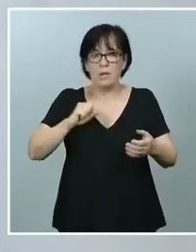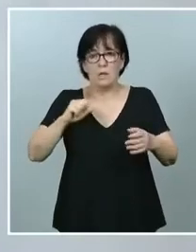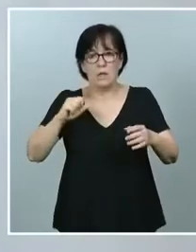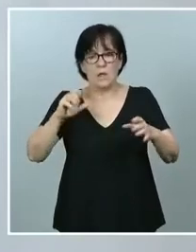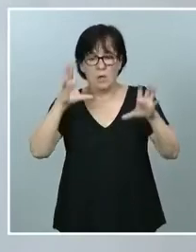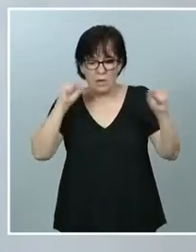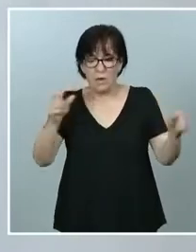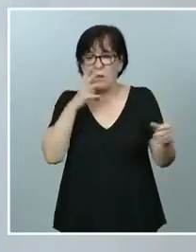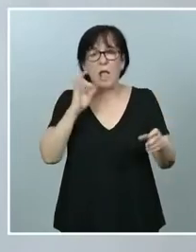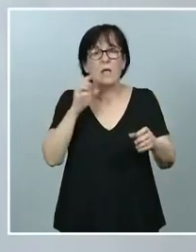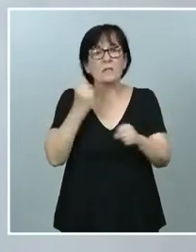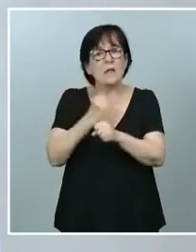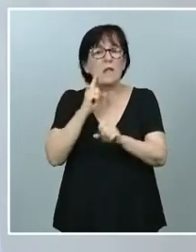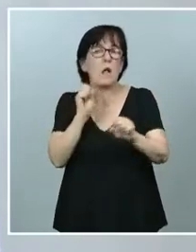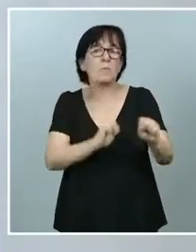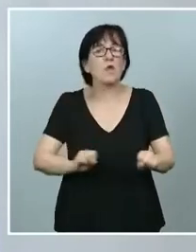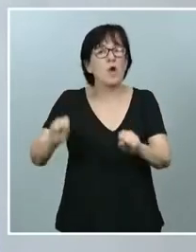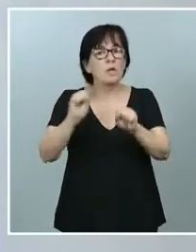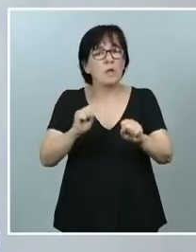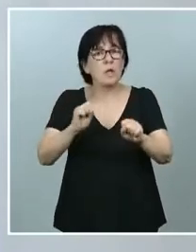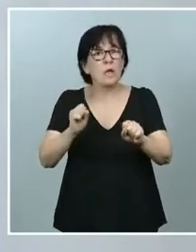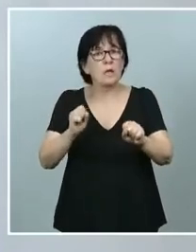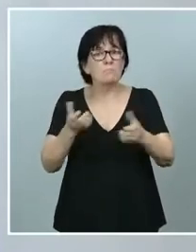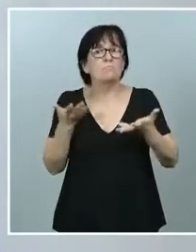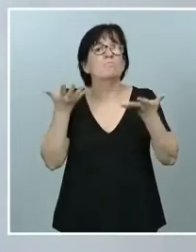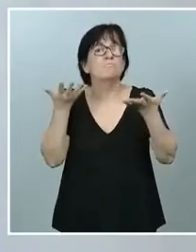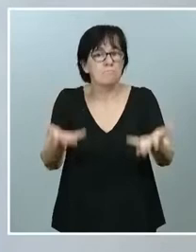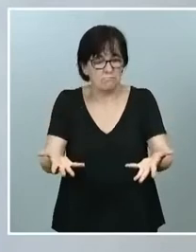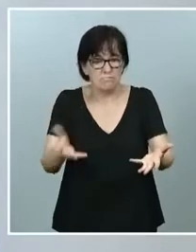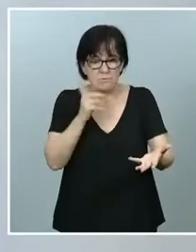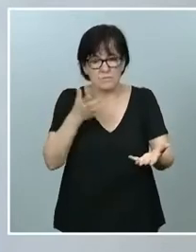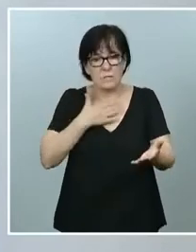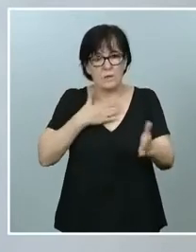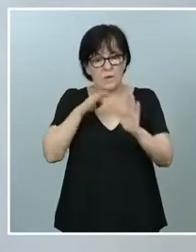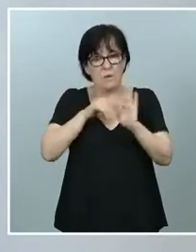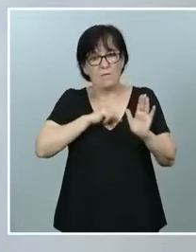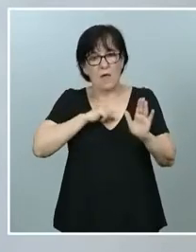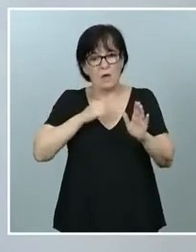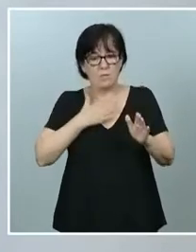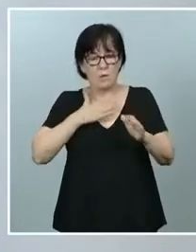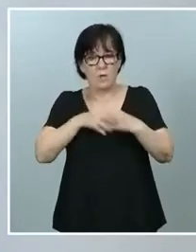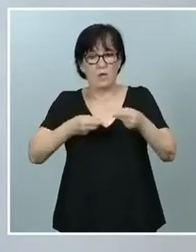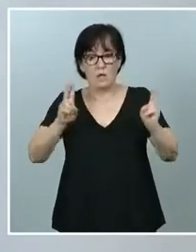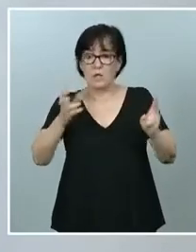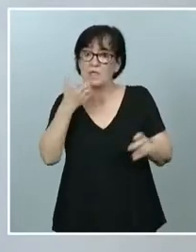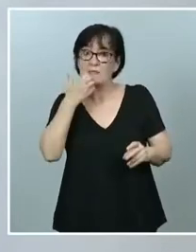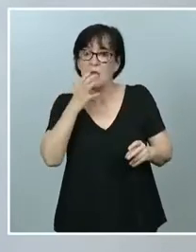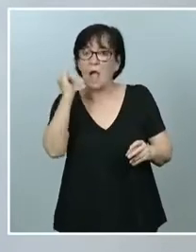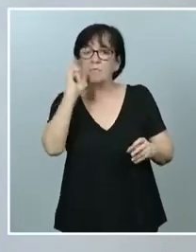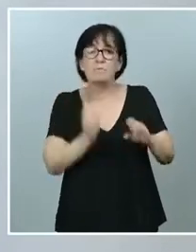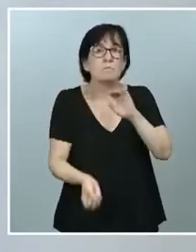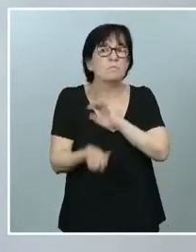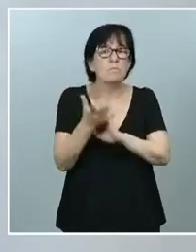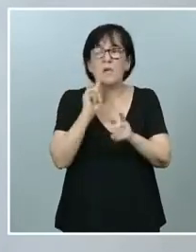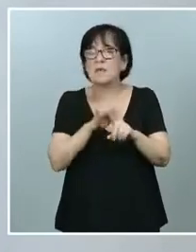para proteger y servir, lógicamente, desde los valores propios de una democracia. Y si en algún caso se produjera una situación